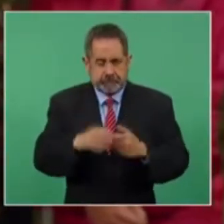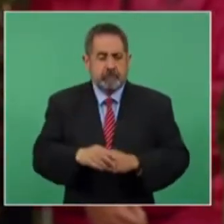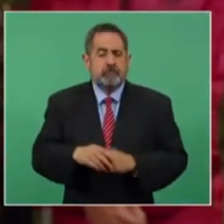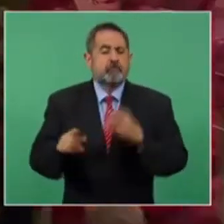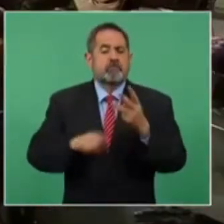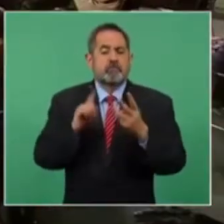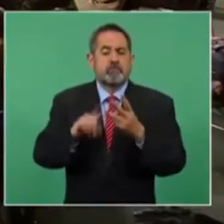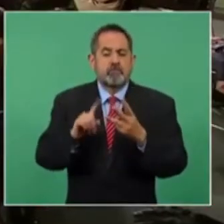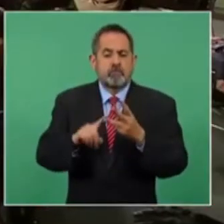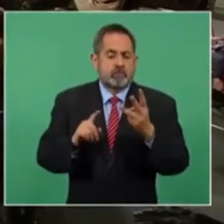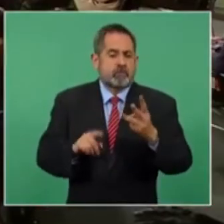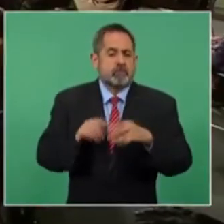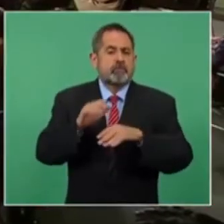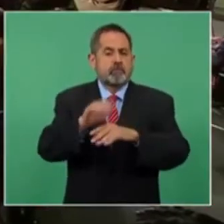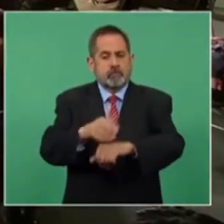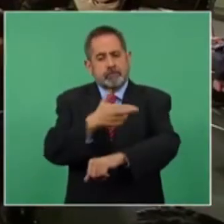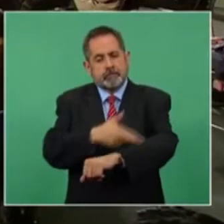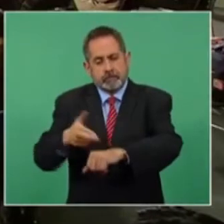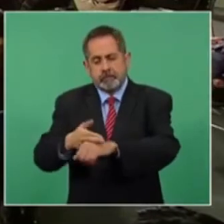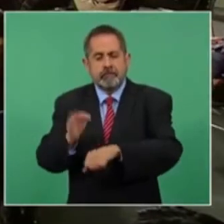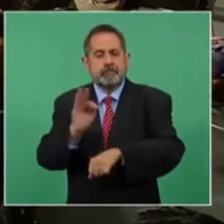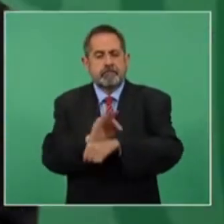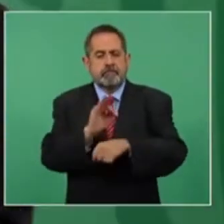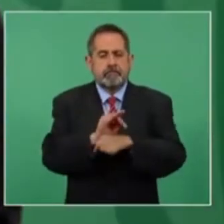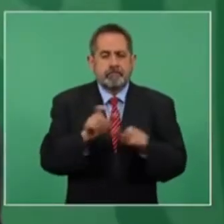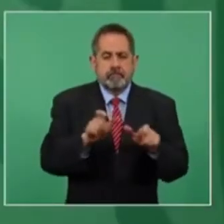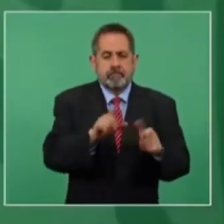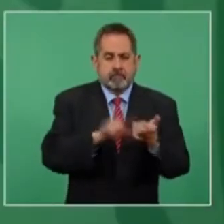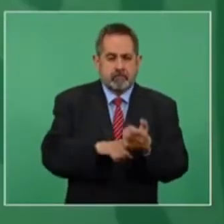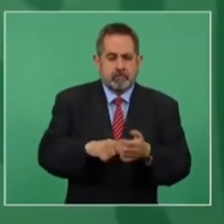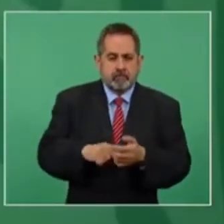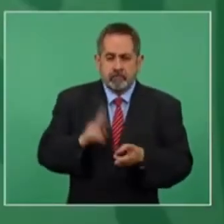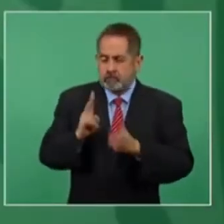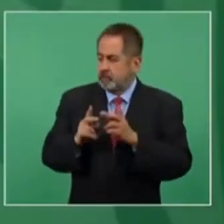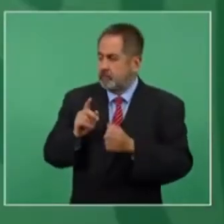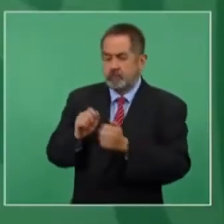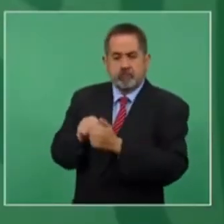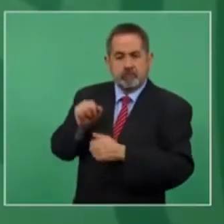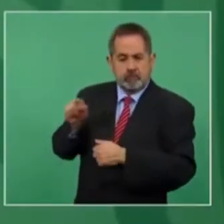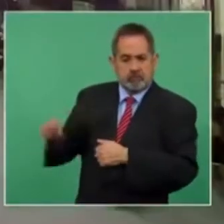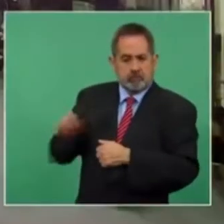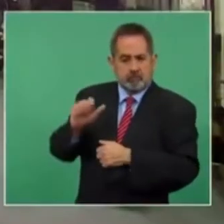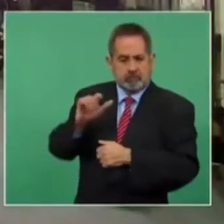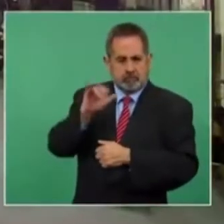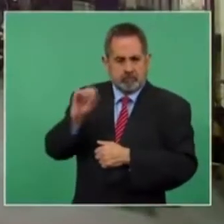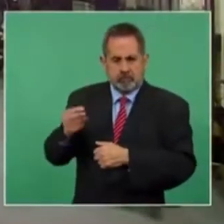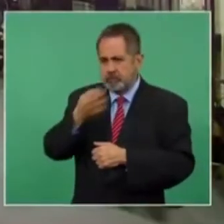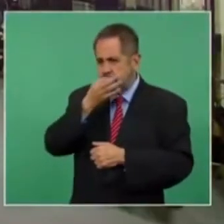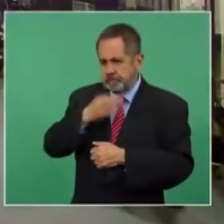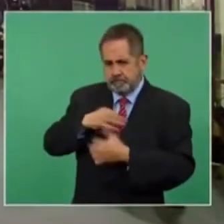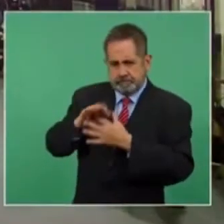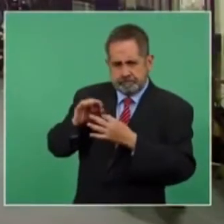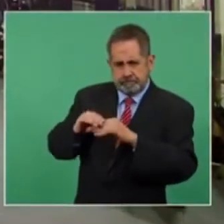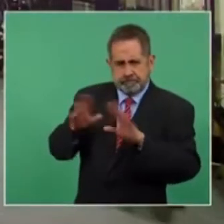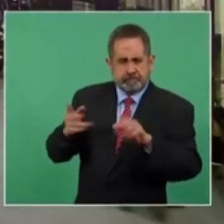Y lo tercero sobre el mecanismo de protección, pues vamos a pedirle a Alejandro que nos informe.